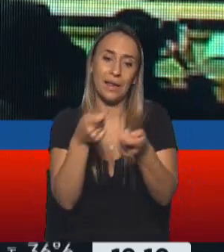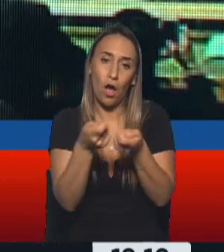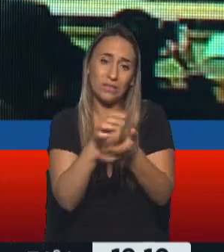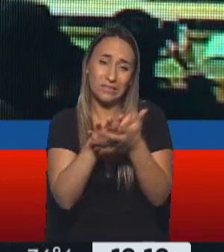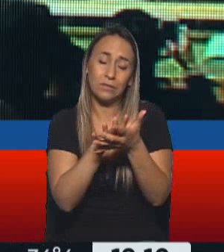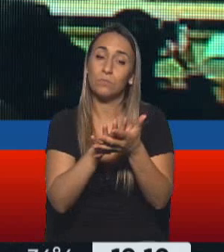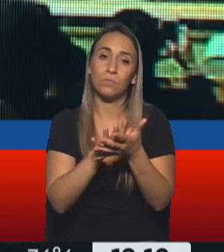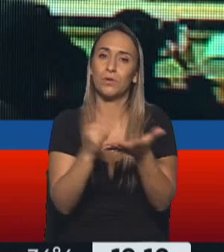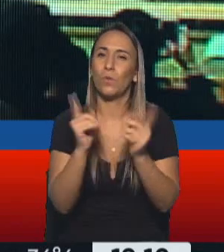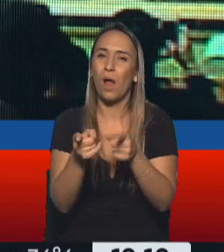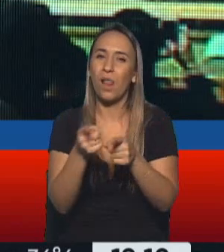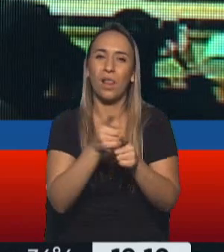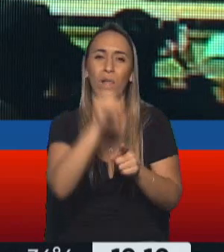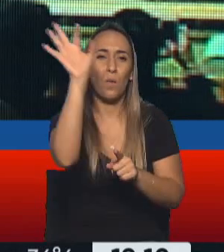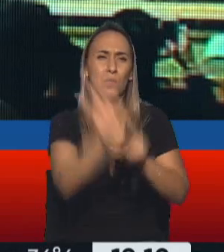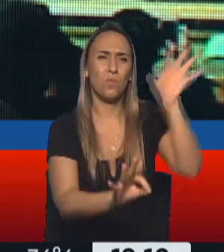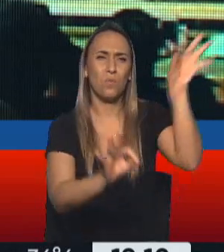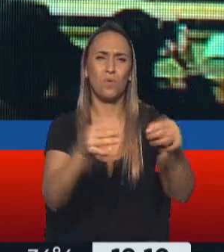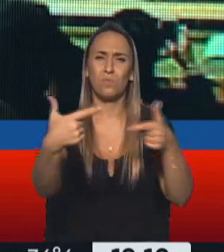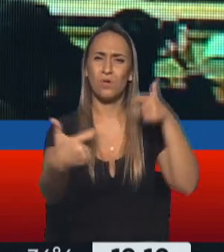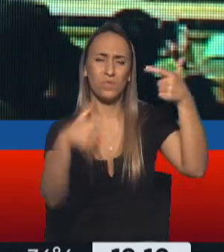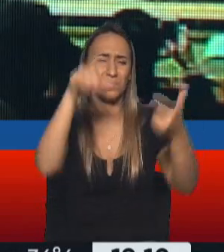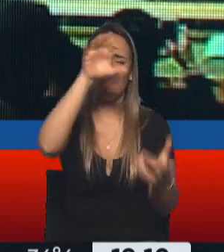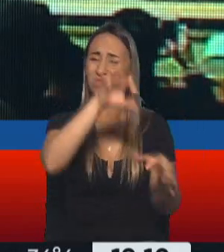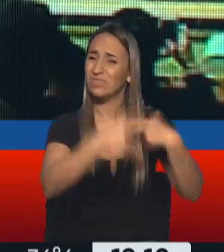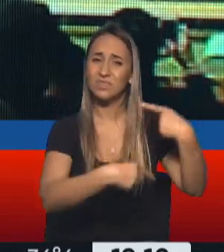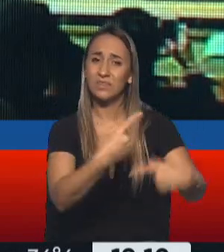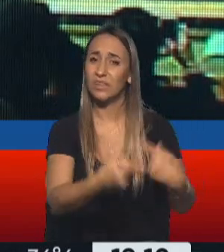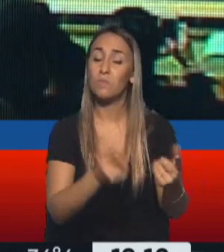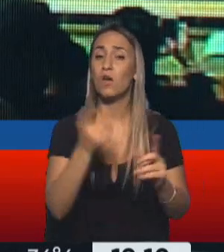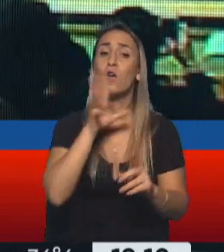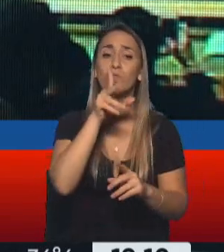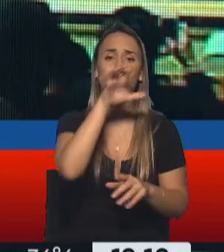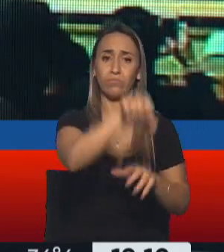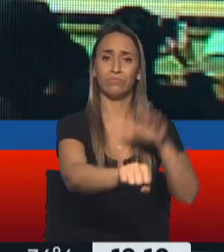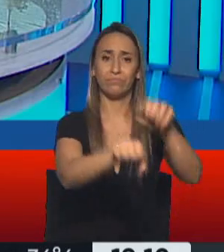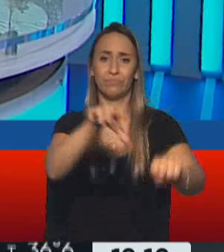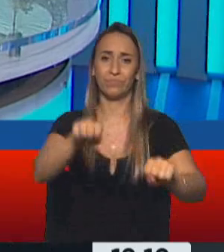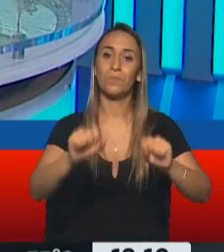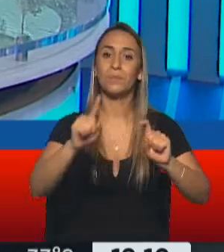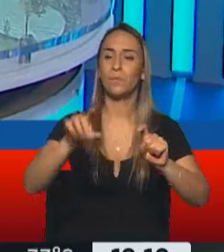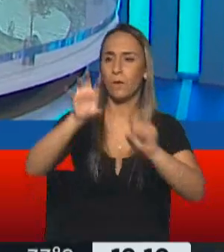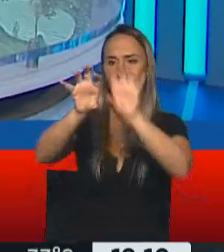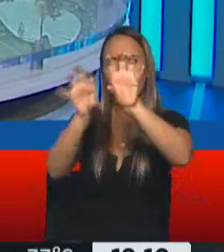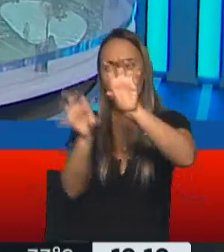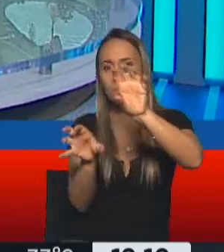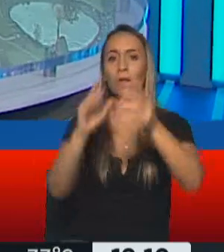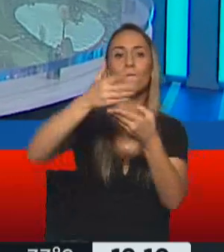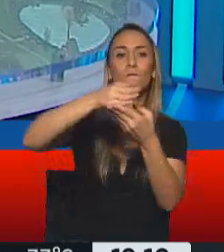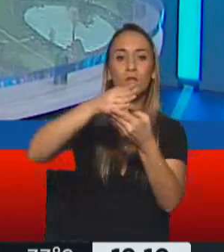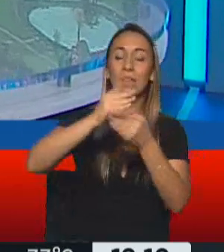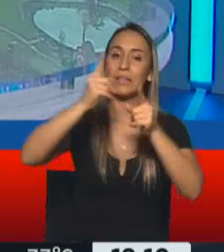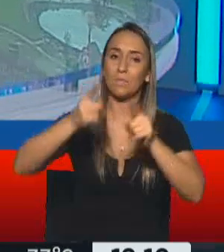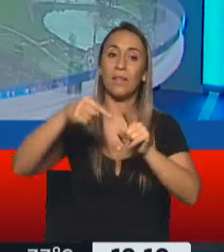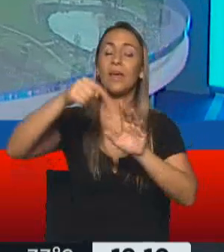cesado, sino que ya Rusia toma el control no solo de las regiones fronterizas, sino también de alguna ciudad